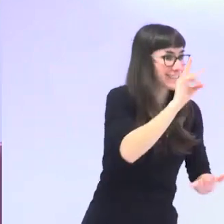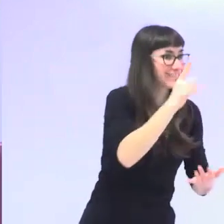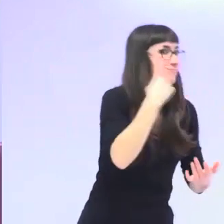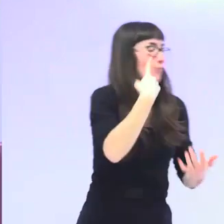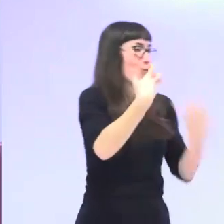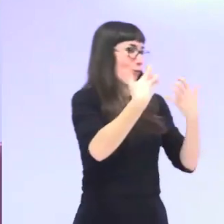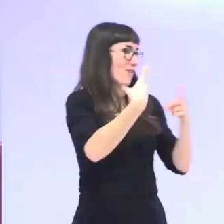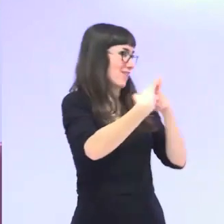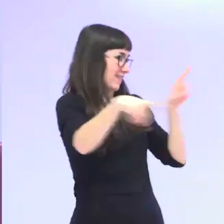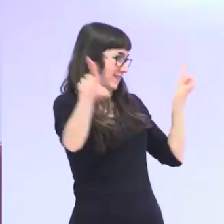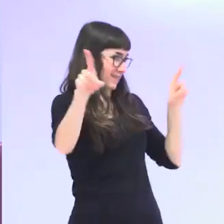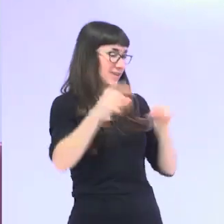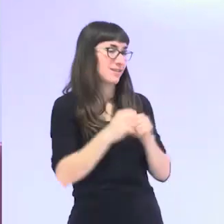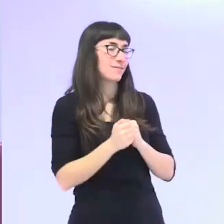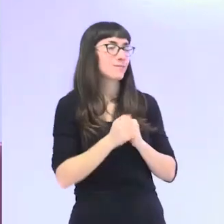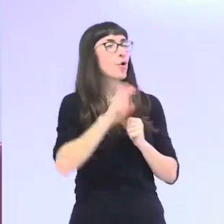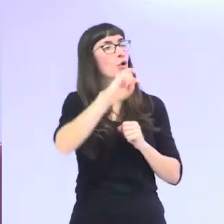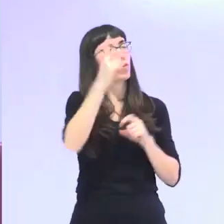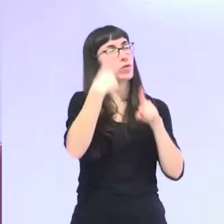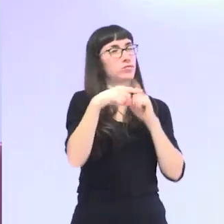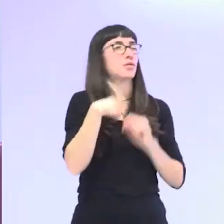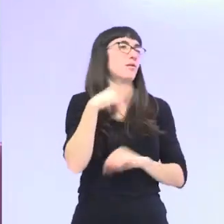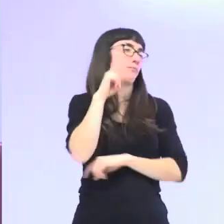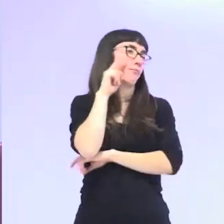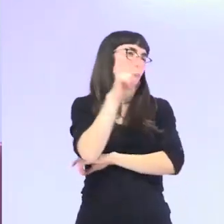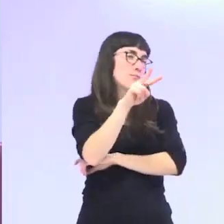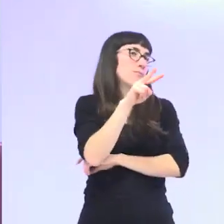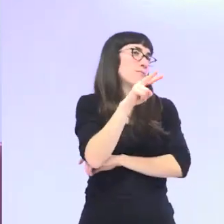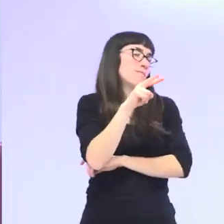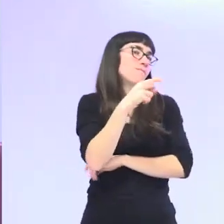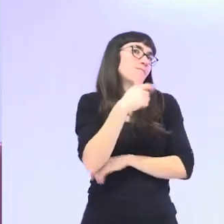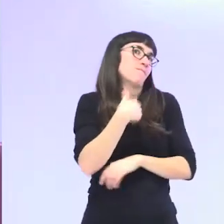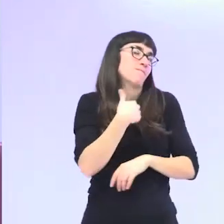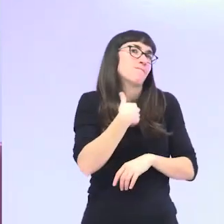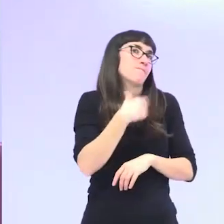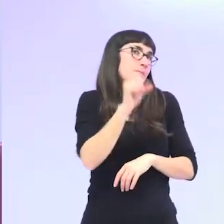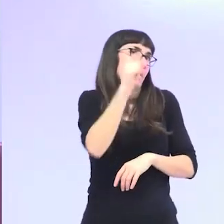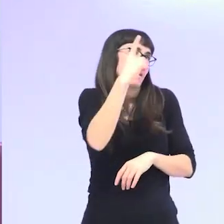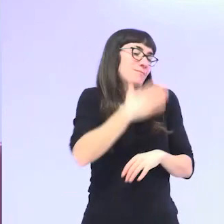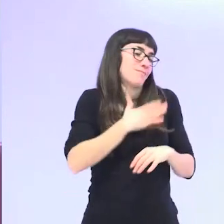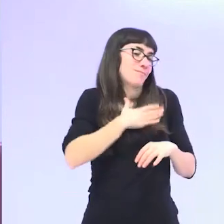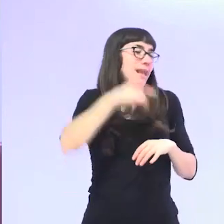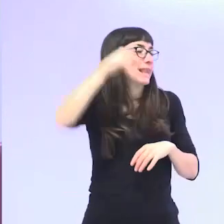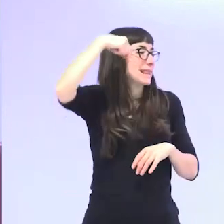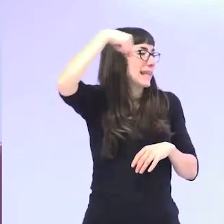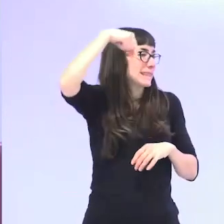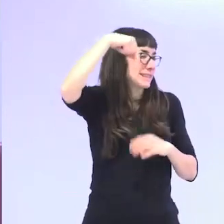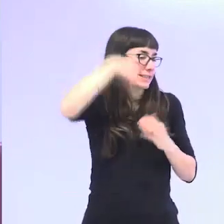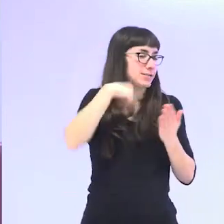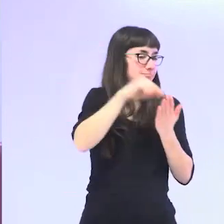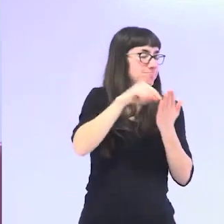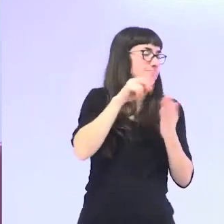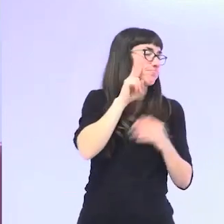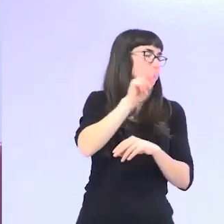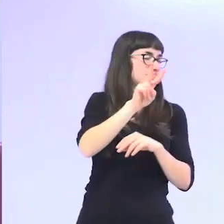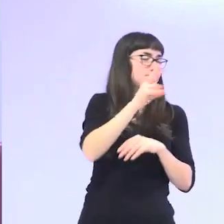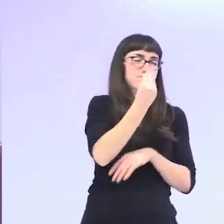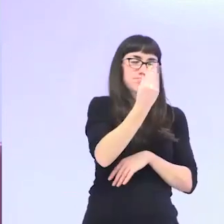que veo y que se ha analizado y que yo he encontrado sobre todo en el trabajo que yo hice en mi tesis doctoral era